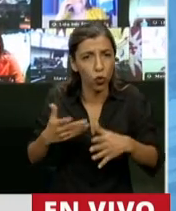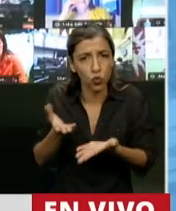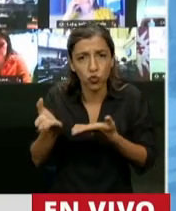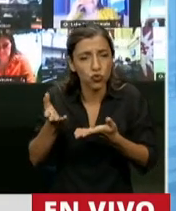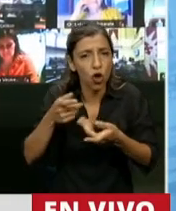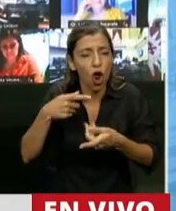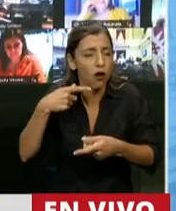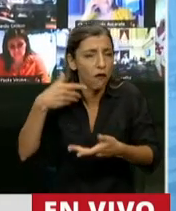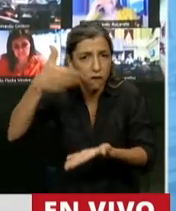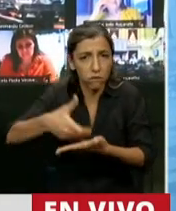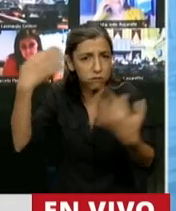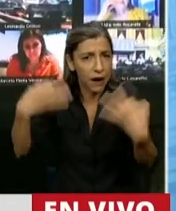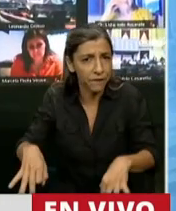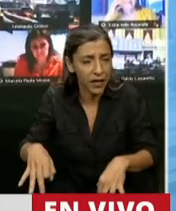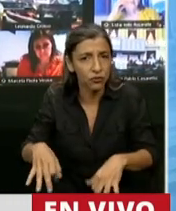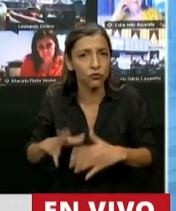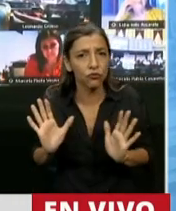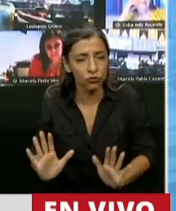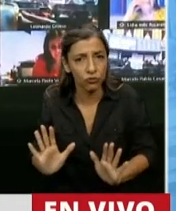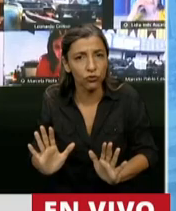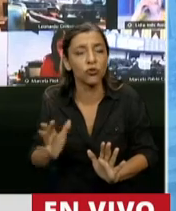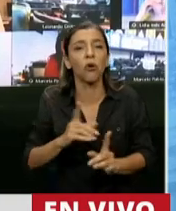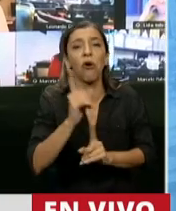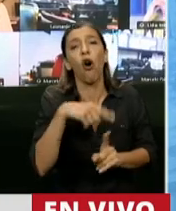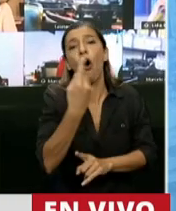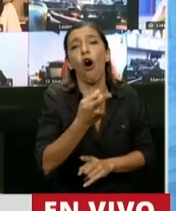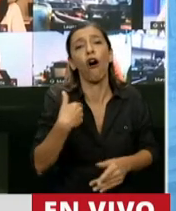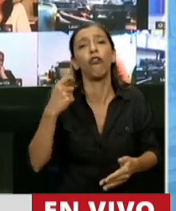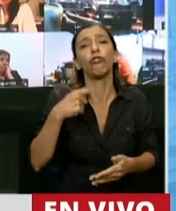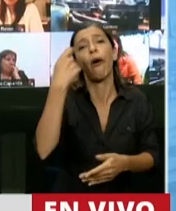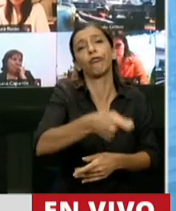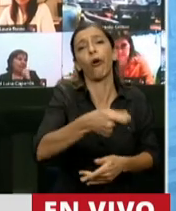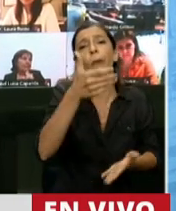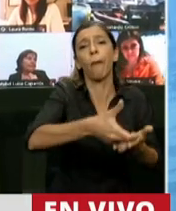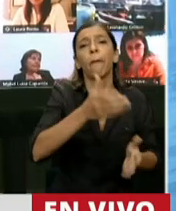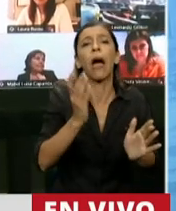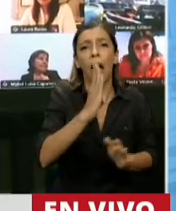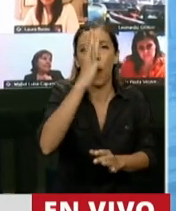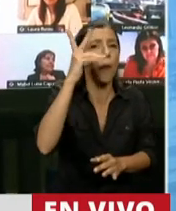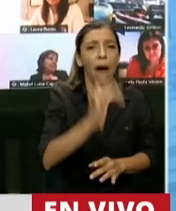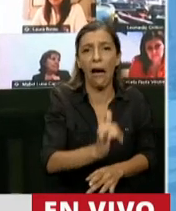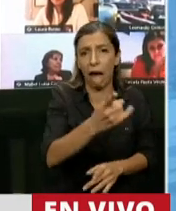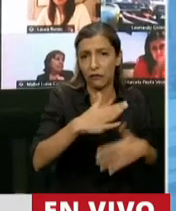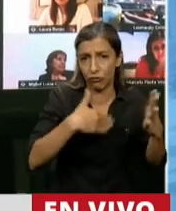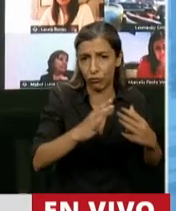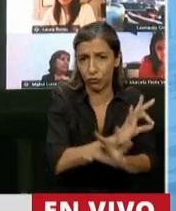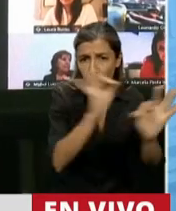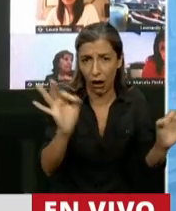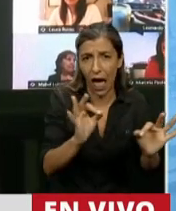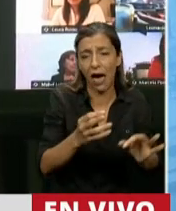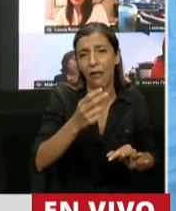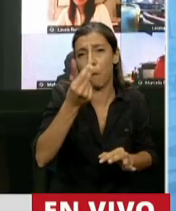dado, como acá ha dicho una diputada preopinante, al señor Baez, que nunca terminaron las obras y que tenía enormes sobreprecios.